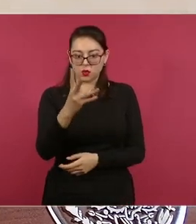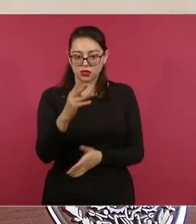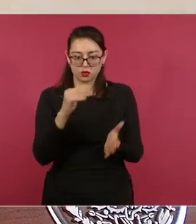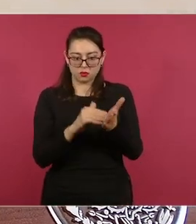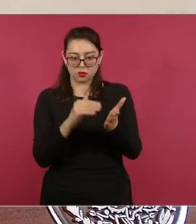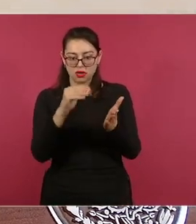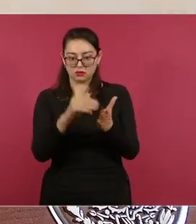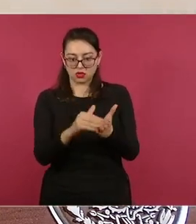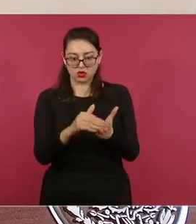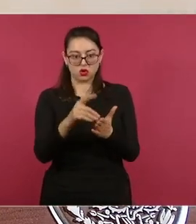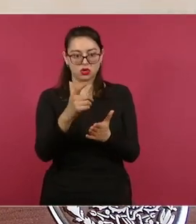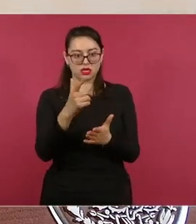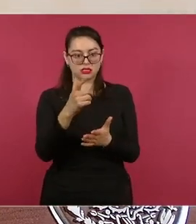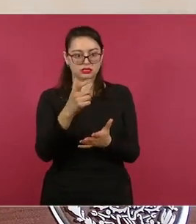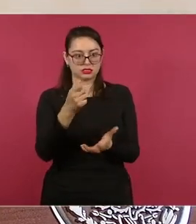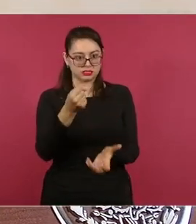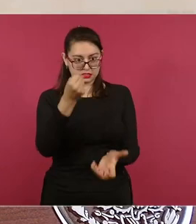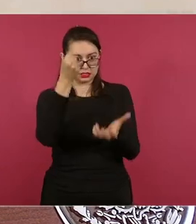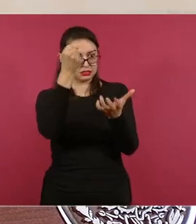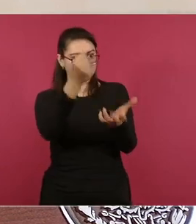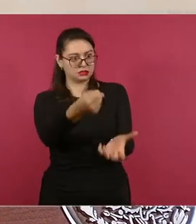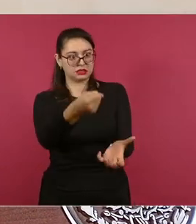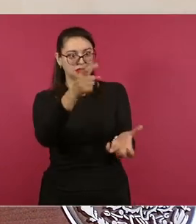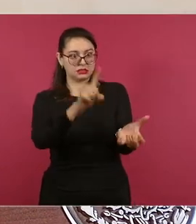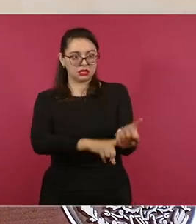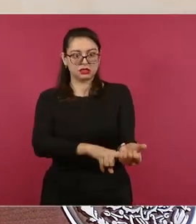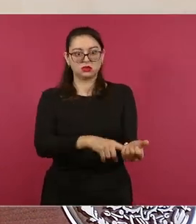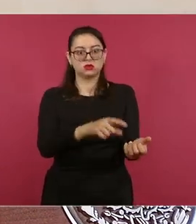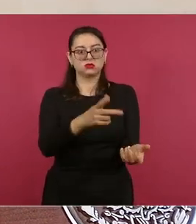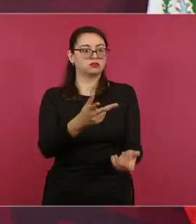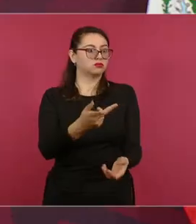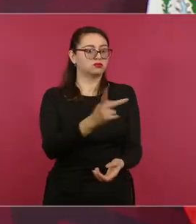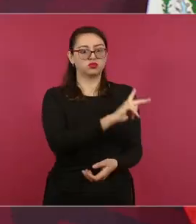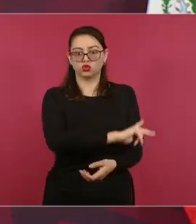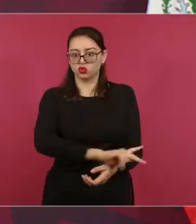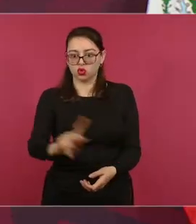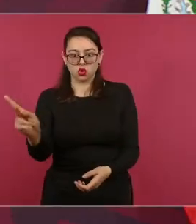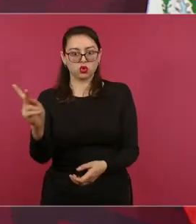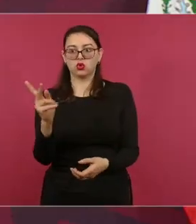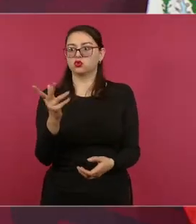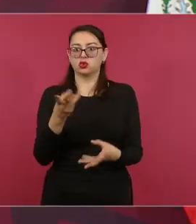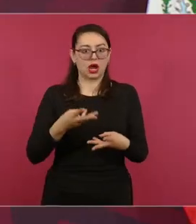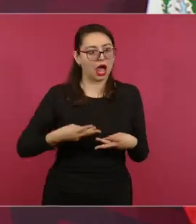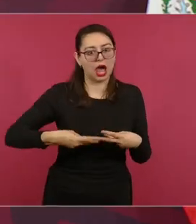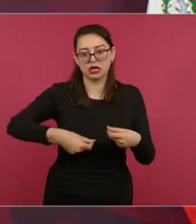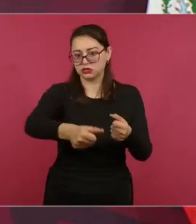su sueldo, sus prestaciones, todo a los trabajadores, y hasta sobra,